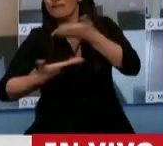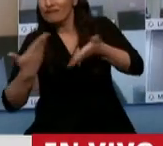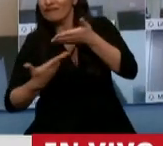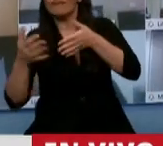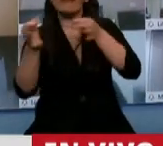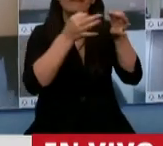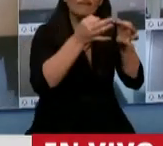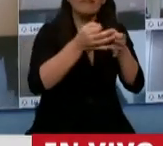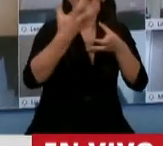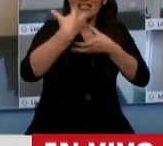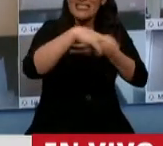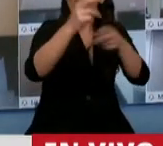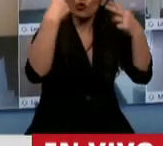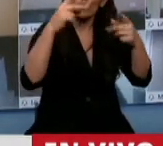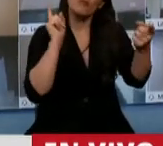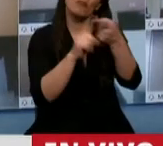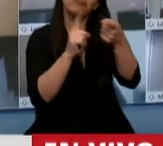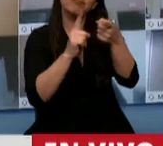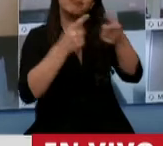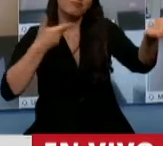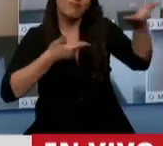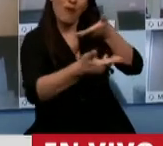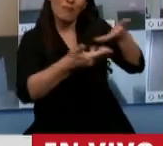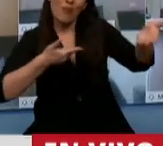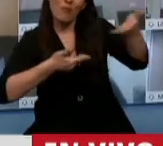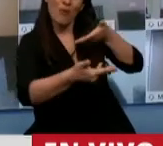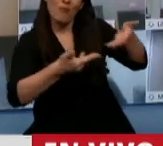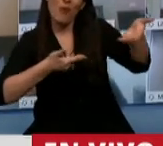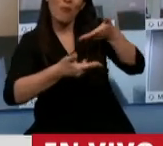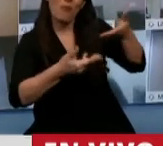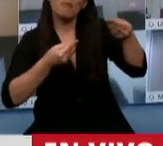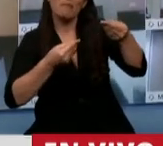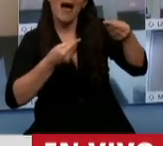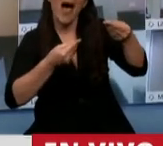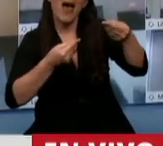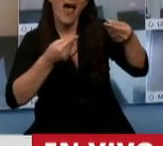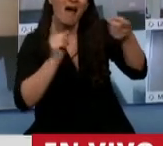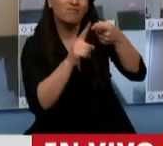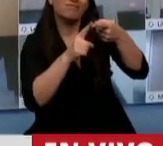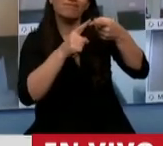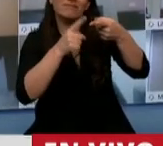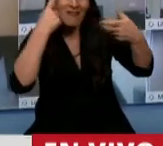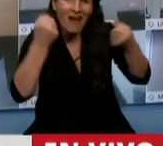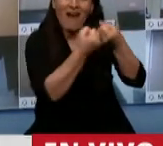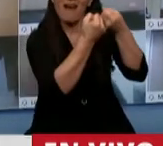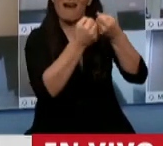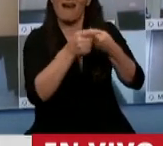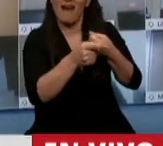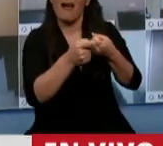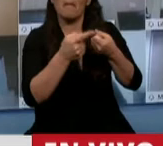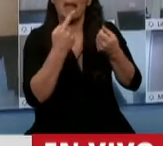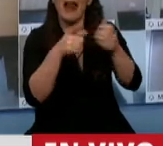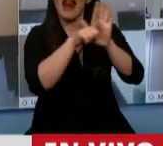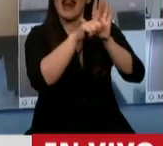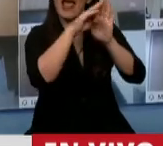los representantes del sector para ir alcanzando, digamos, consensos y también una mejor y posible ley.